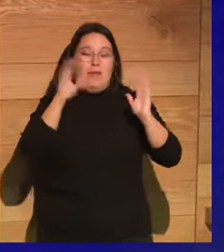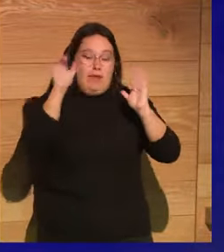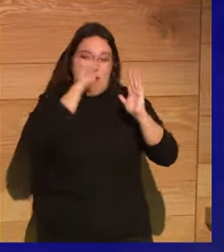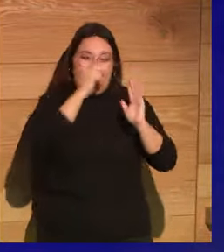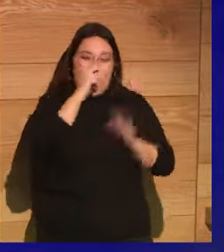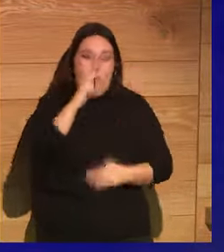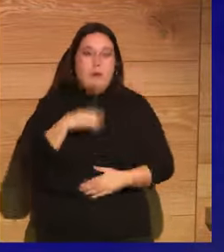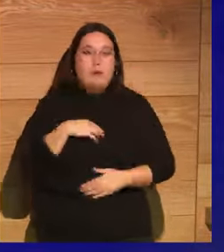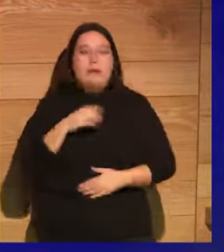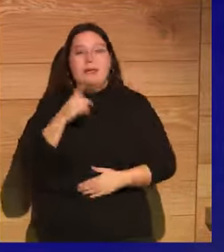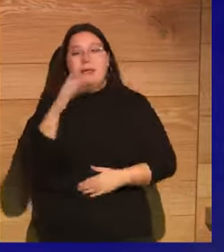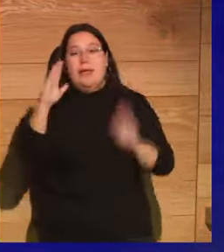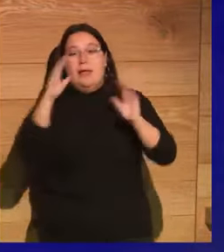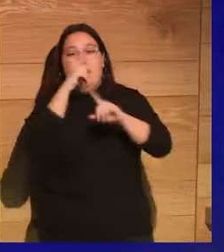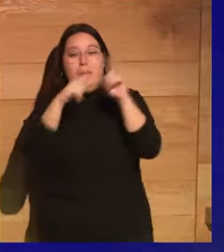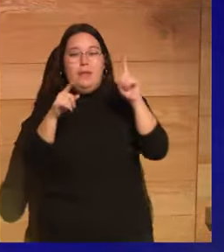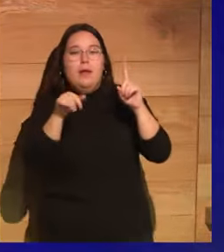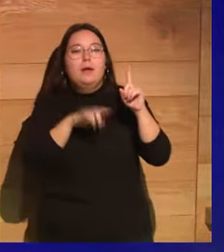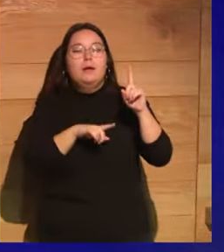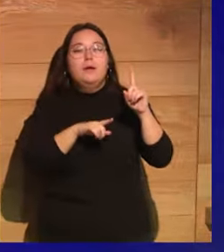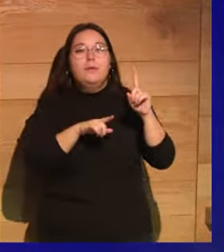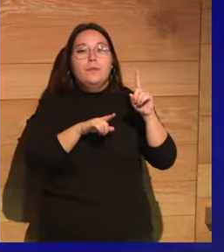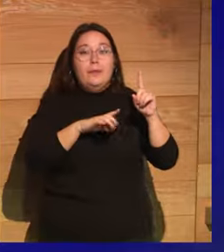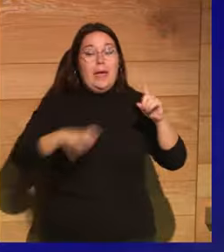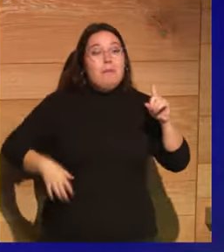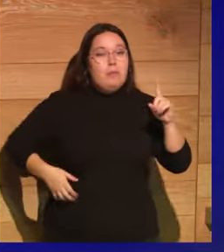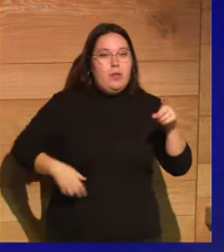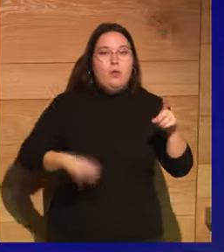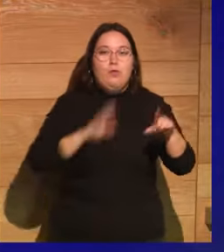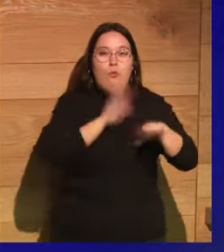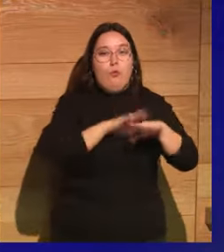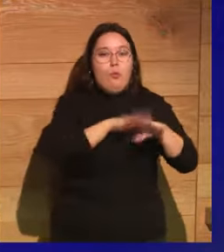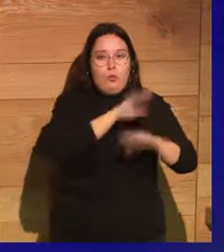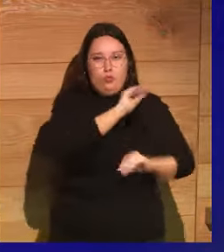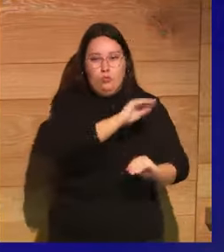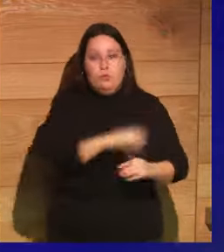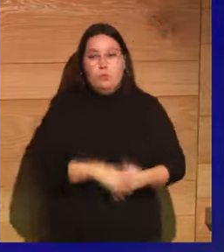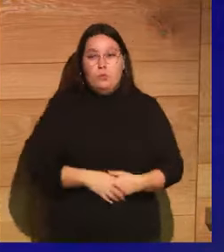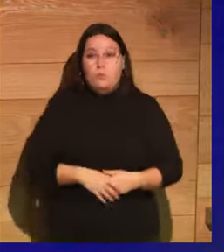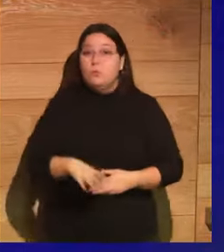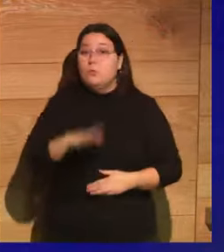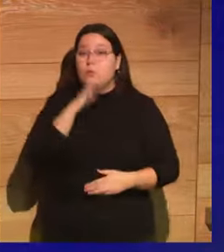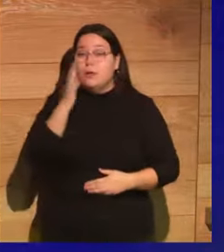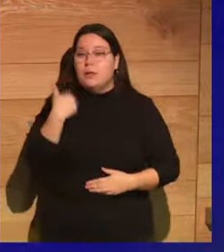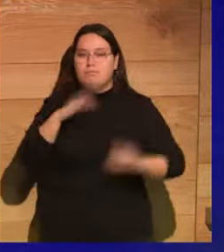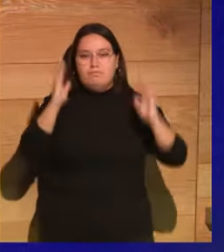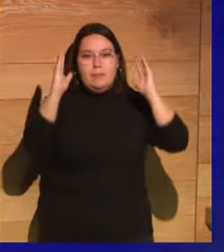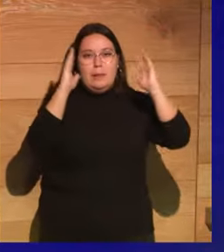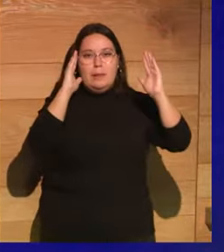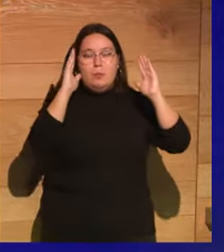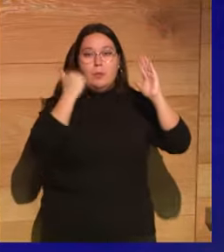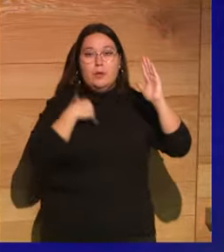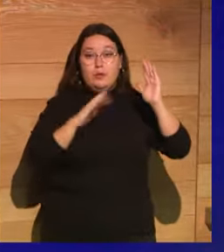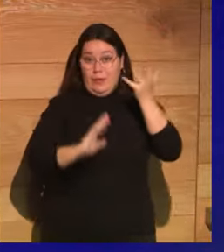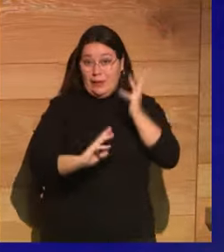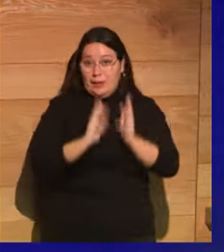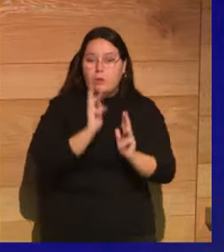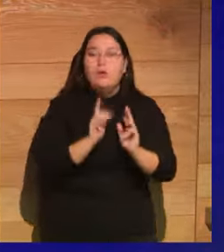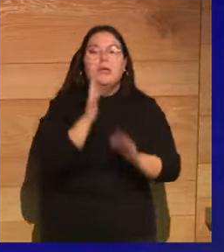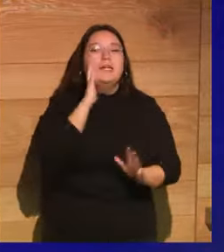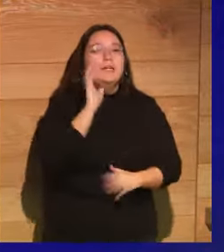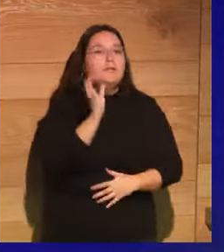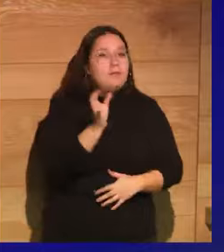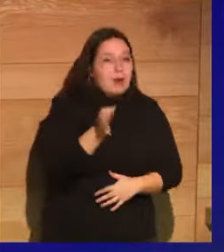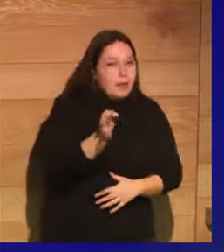tenía que culpar a ese emperador de aquello. ¿Por qué? Pues porque en el propio momento del incendio, es